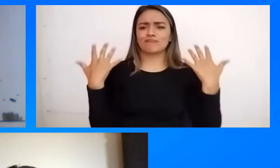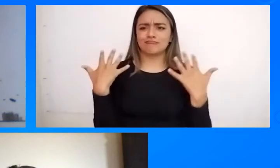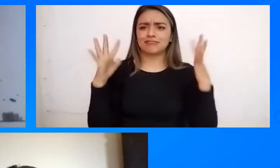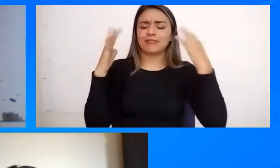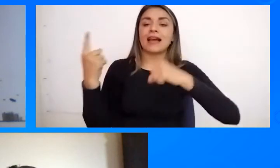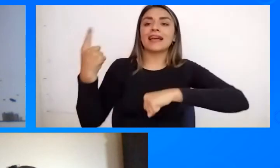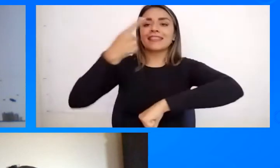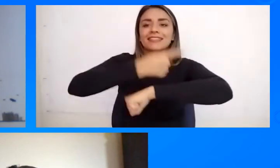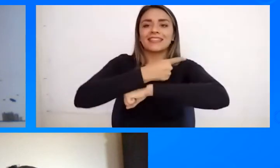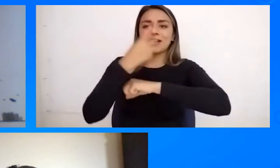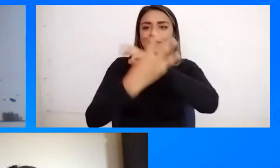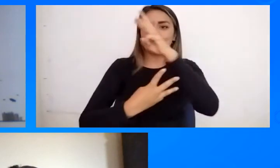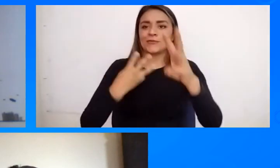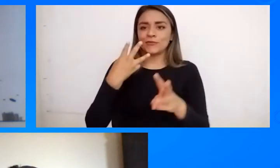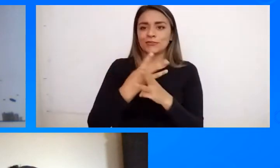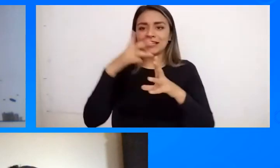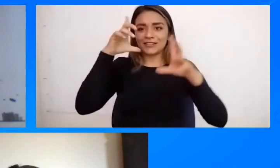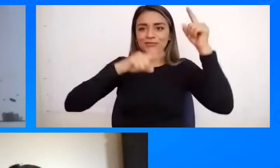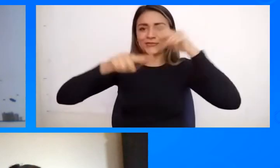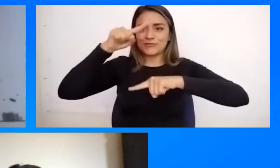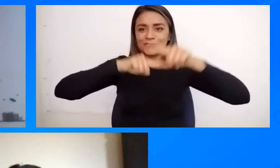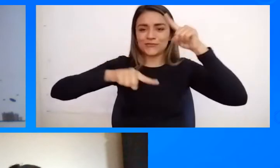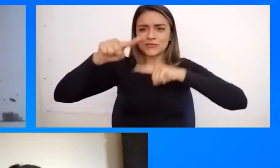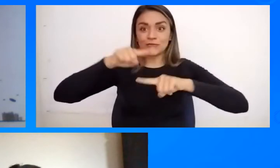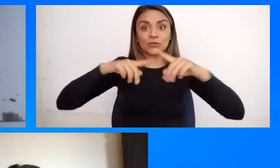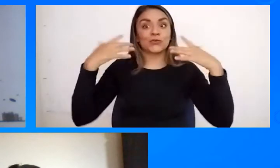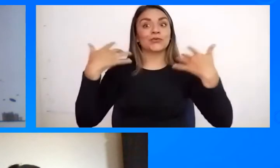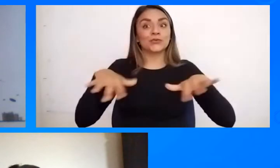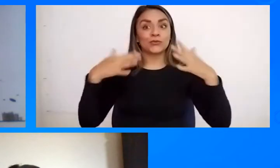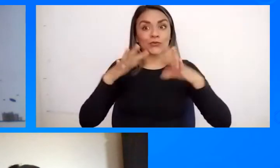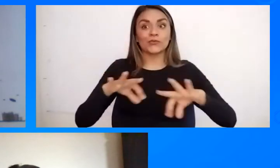Mundial Del turismo Porque es muy importante